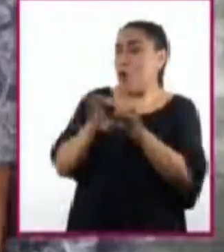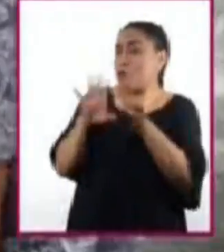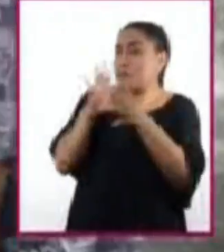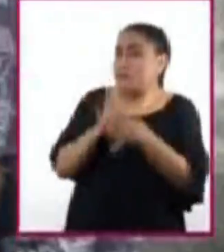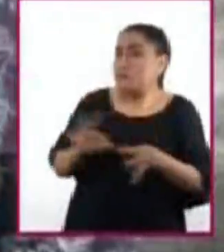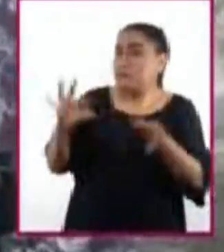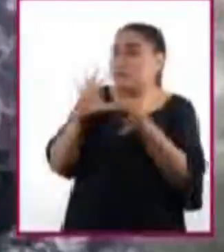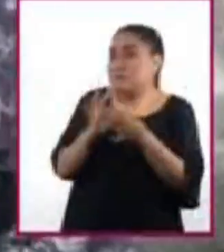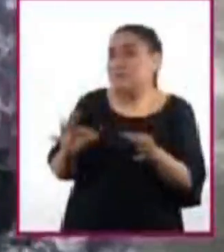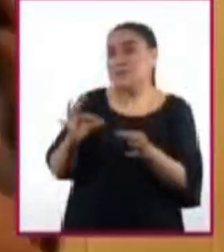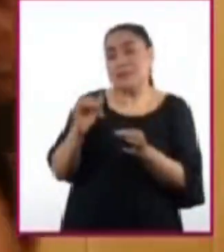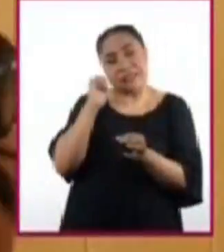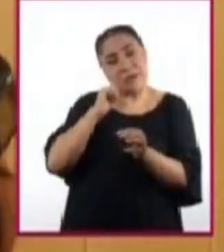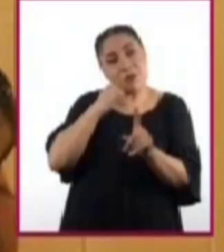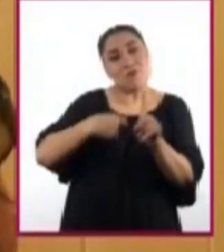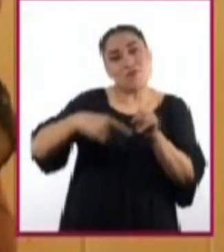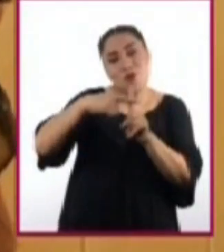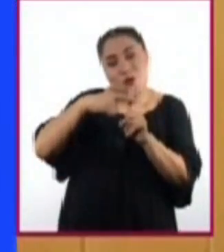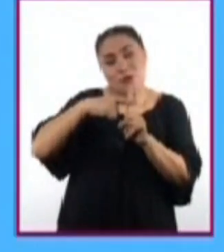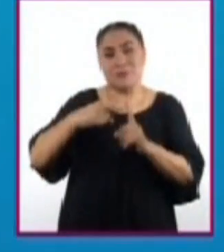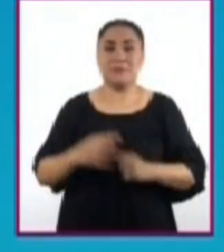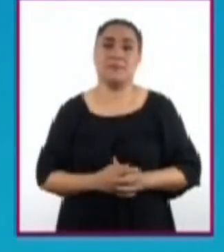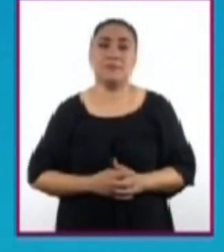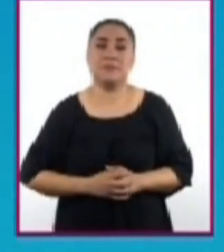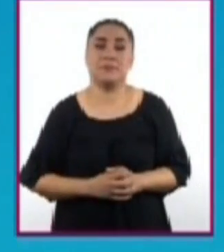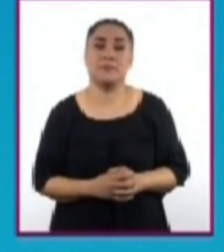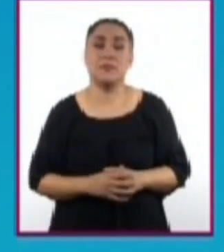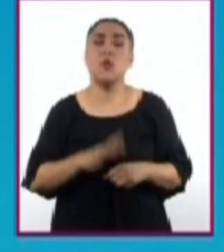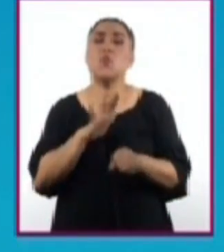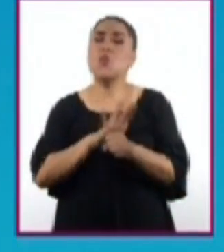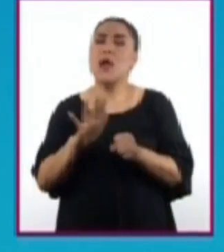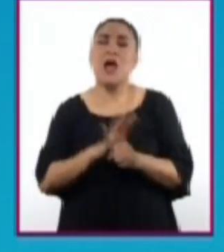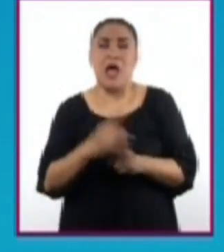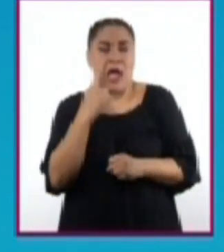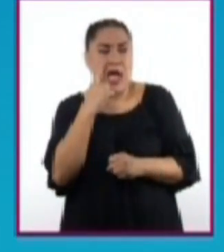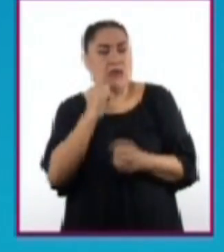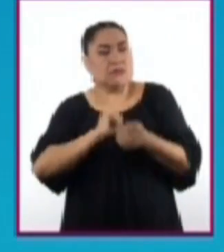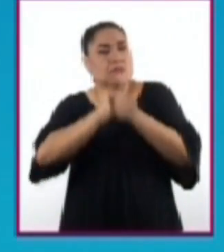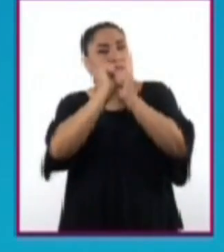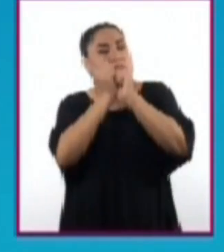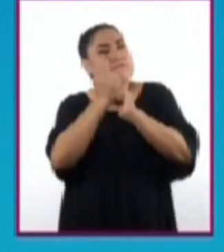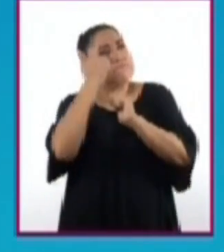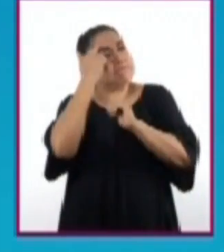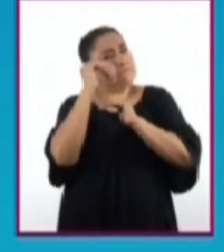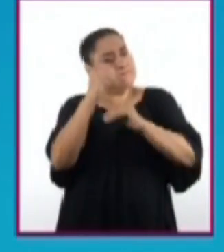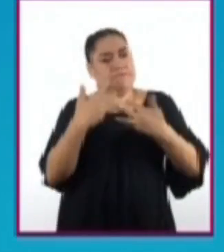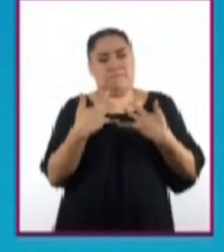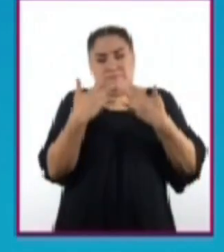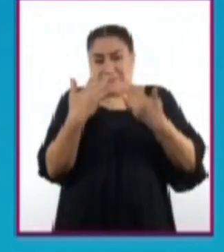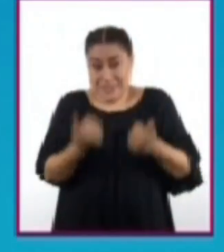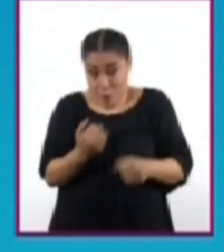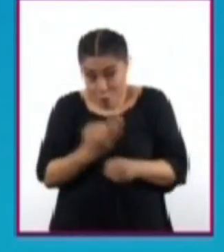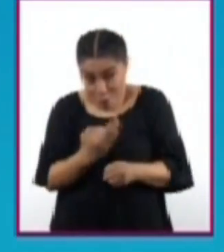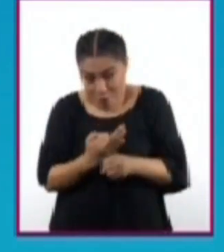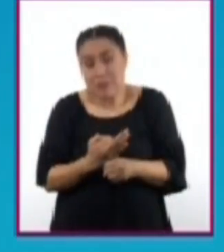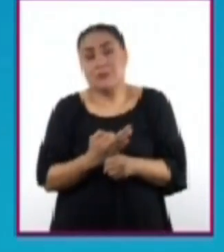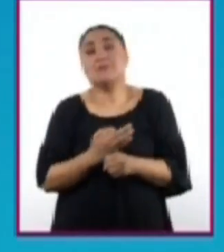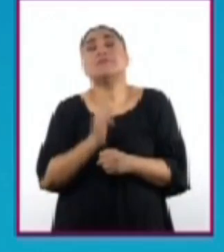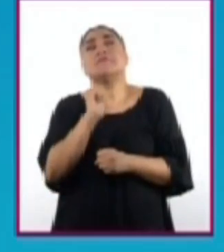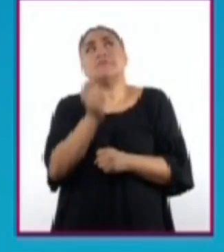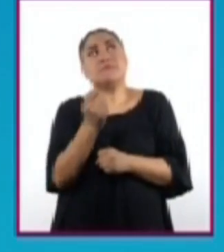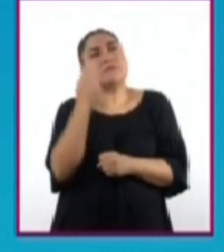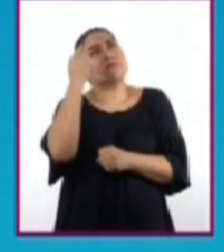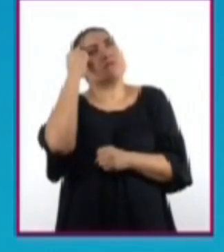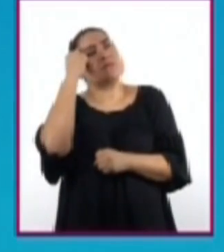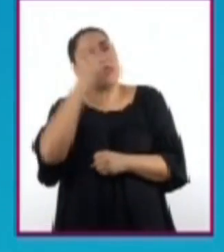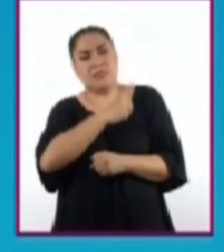y ayudar positivamente en tus reflexiones. Uno de los rasgos de madurez mental que es hacia donde te diriges es la práctica de